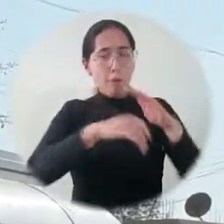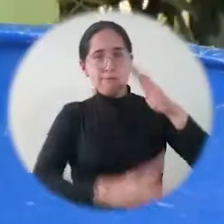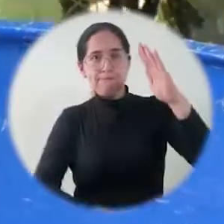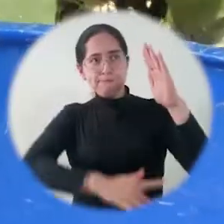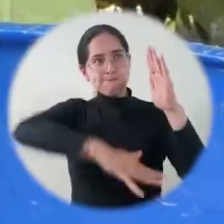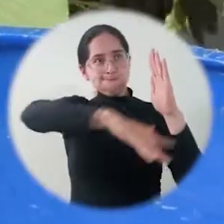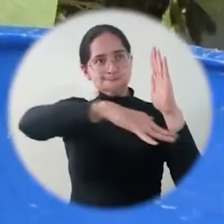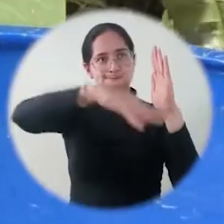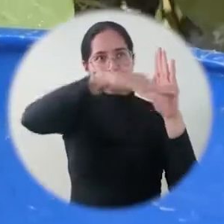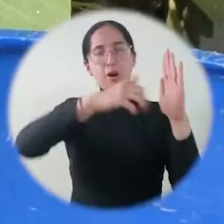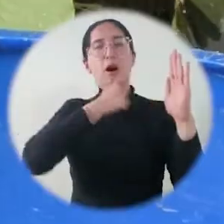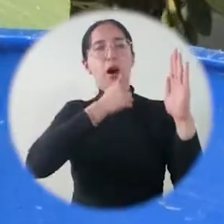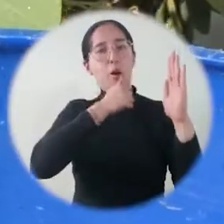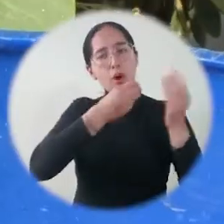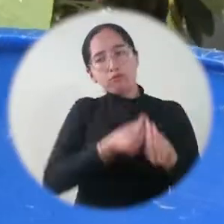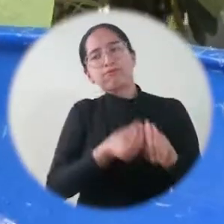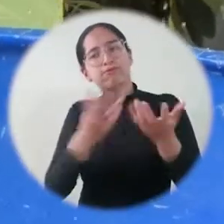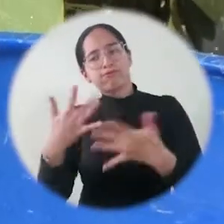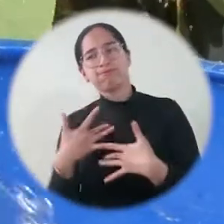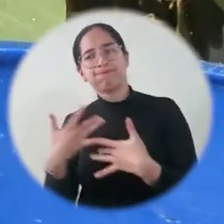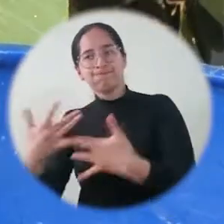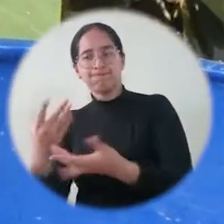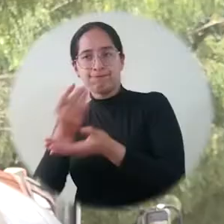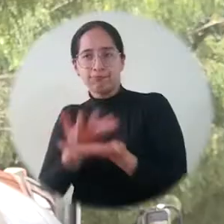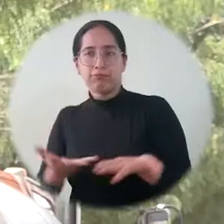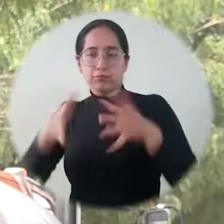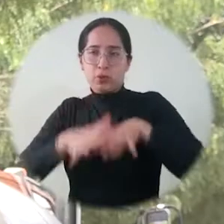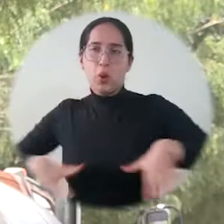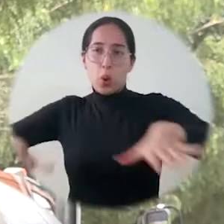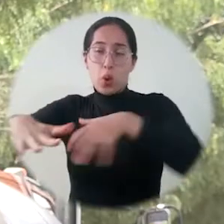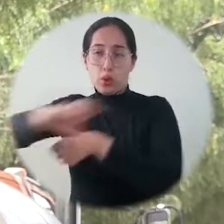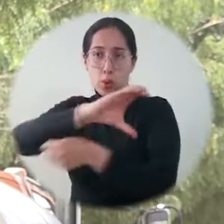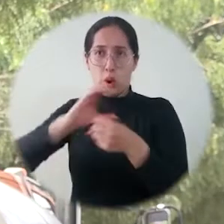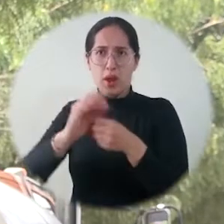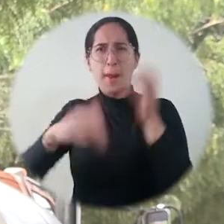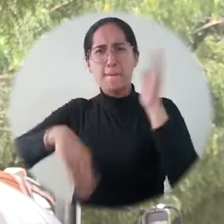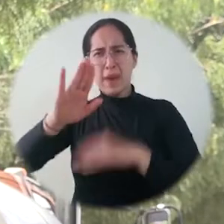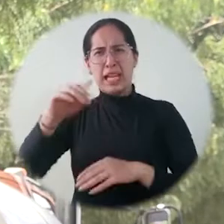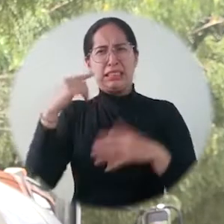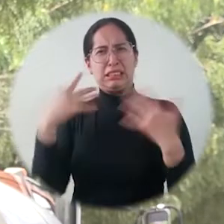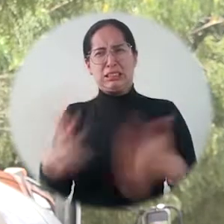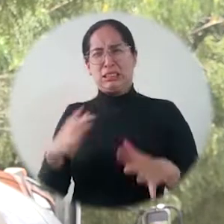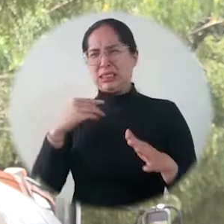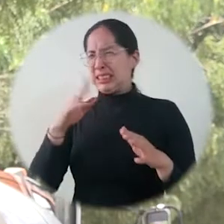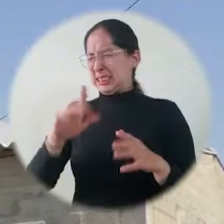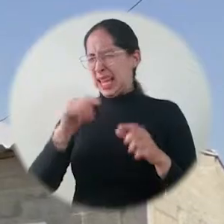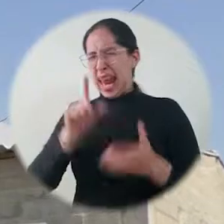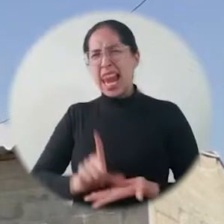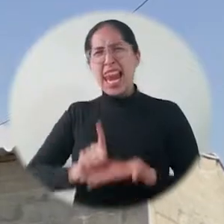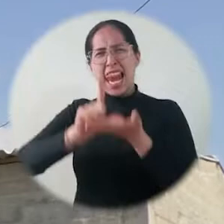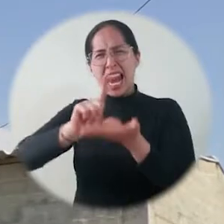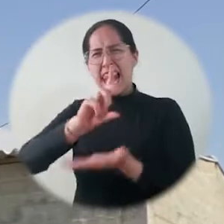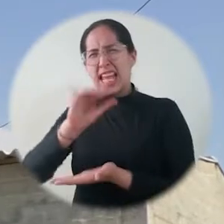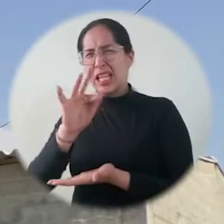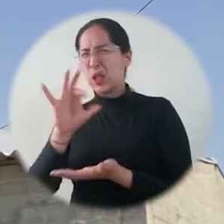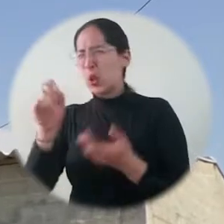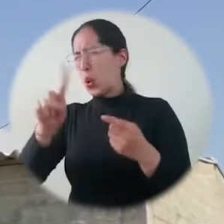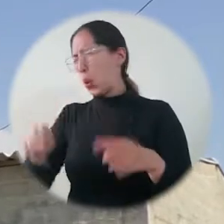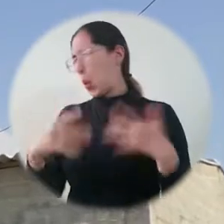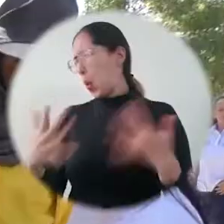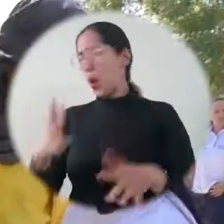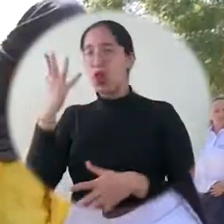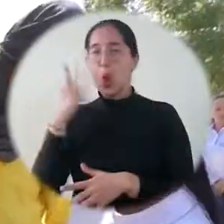alrededor de 300.000 litros diarios Los dispondremos a los puntos críticos que tenemos en la ciudad como pescaditos,